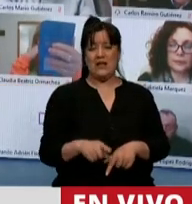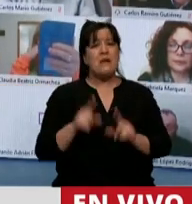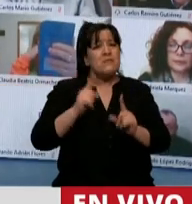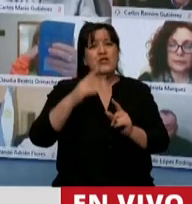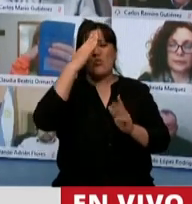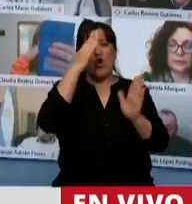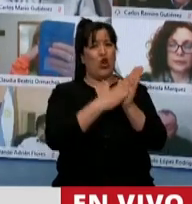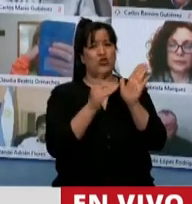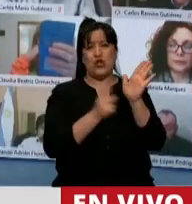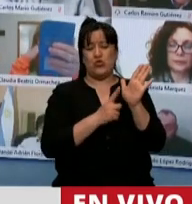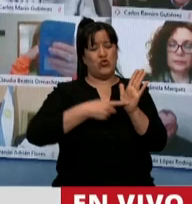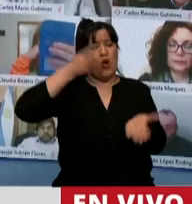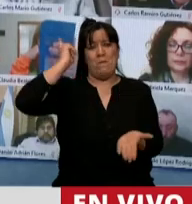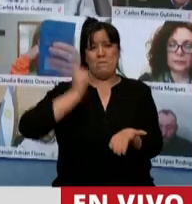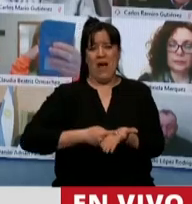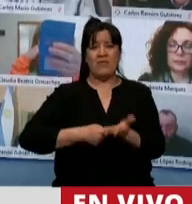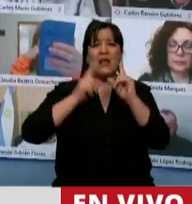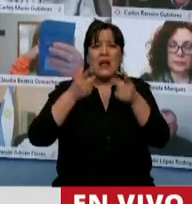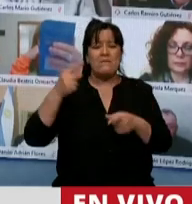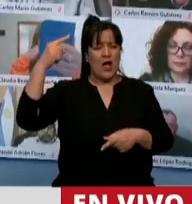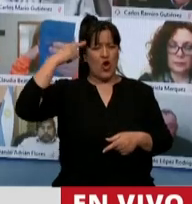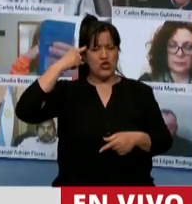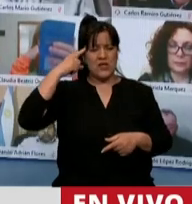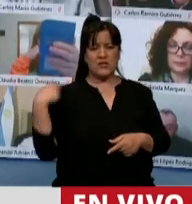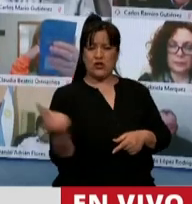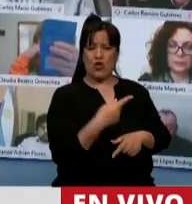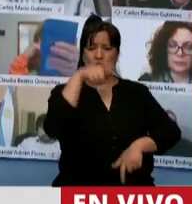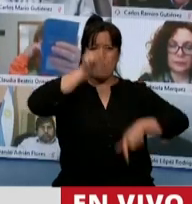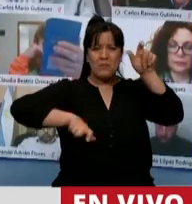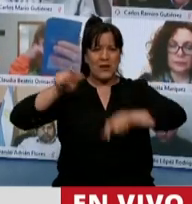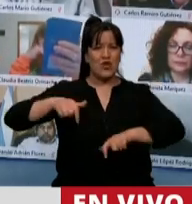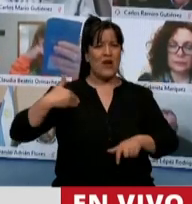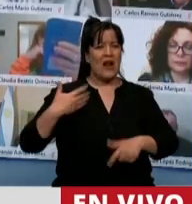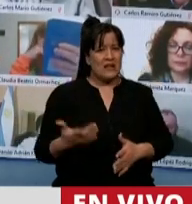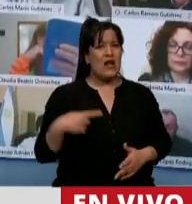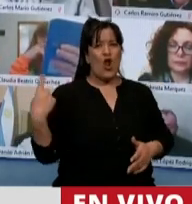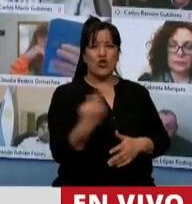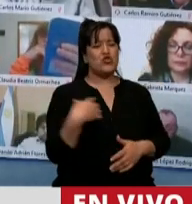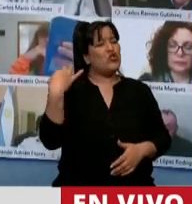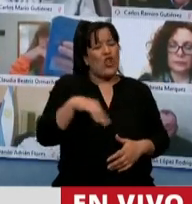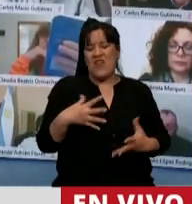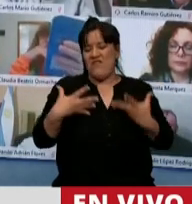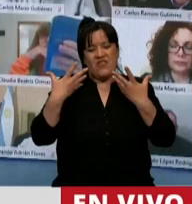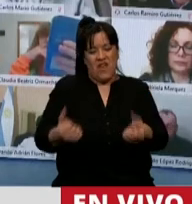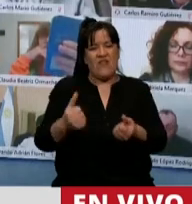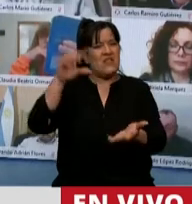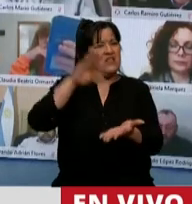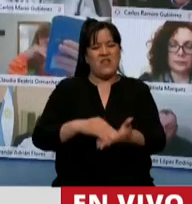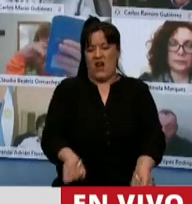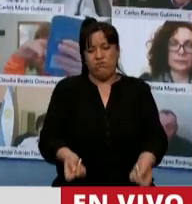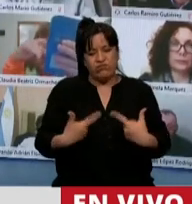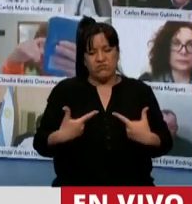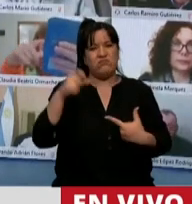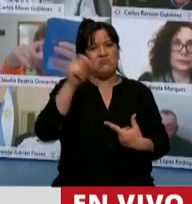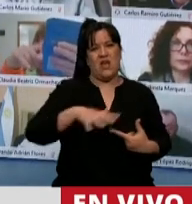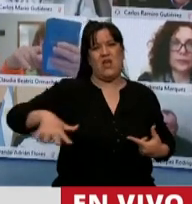constitucional y por conciencia nacional, nosotros tenemos que defender nuestra soberanía en el